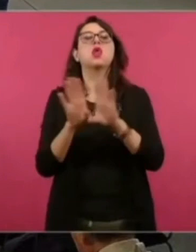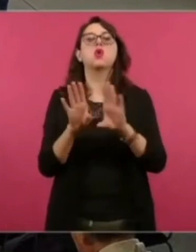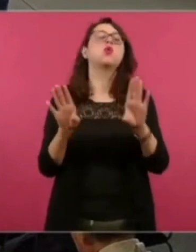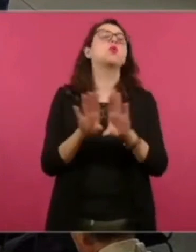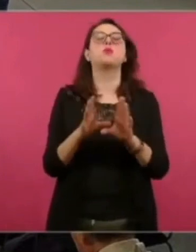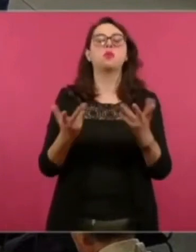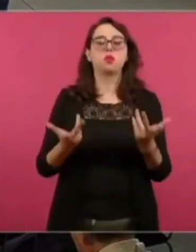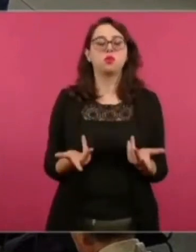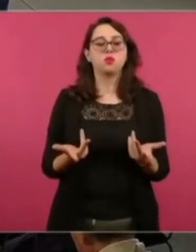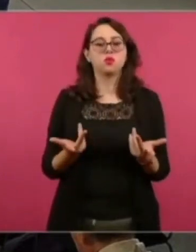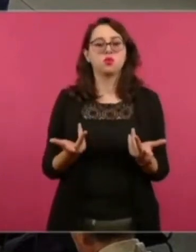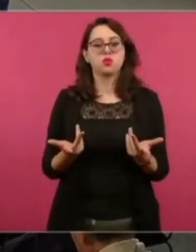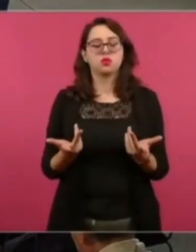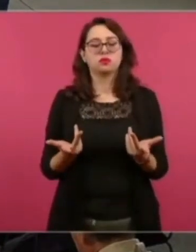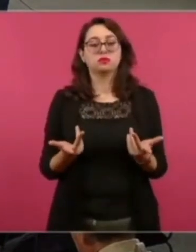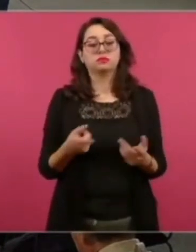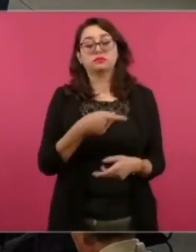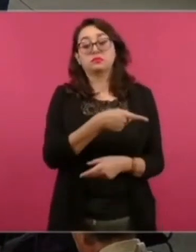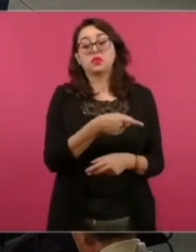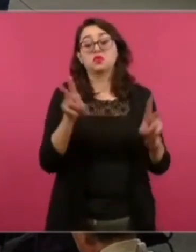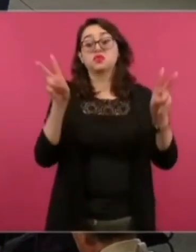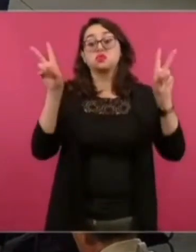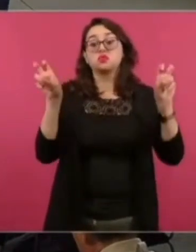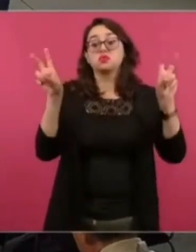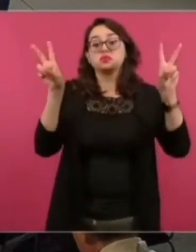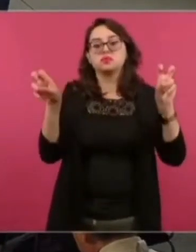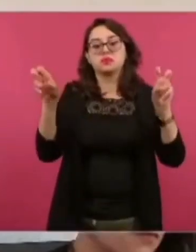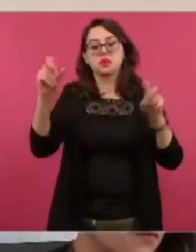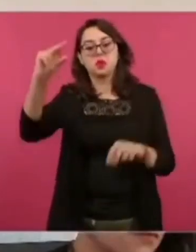pseudo intelectuales.